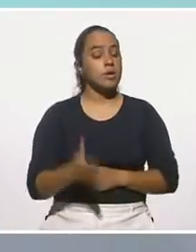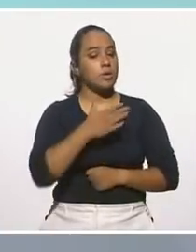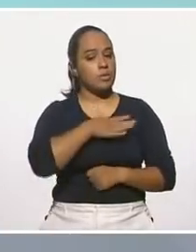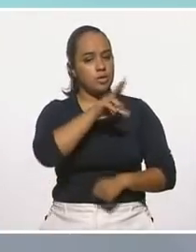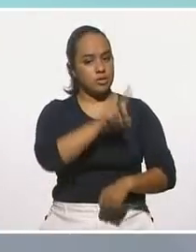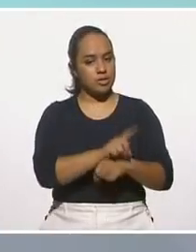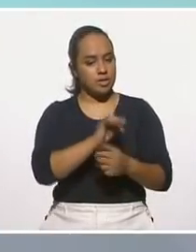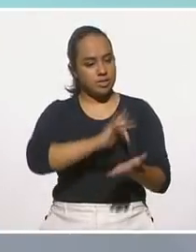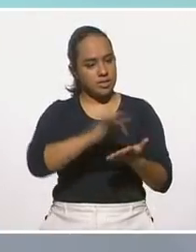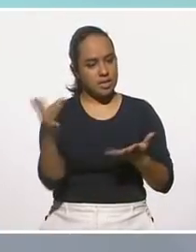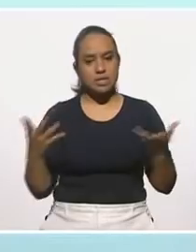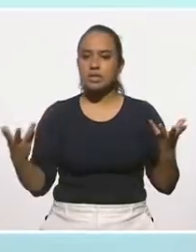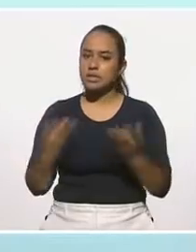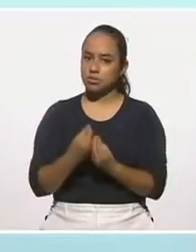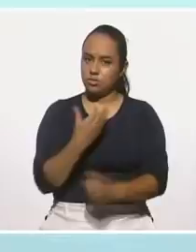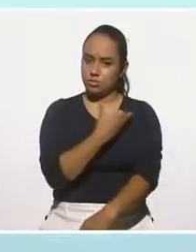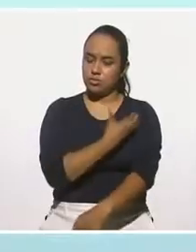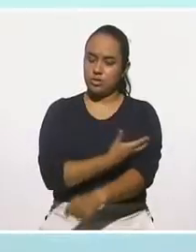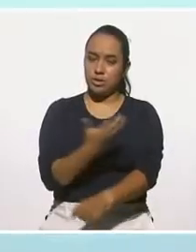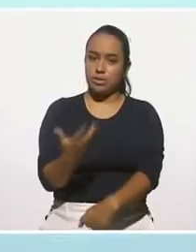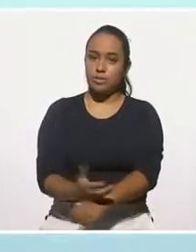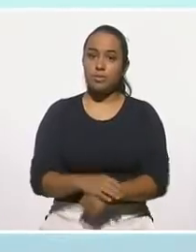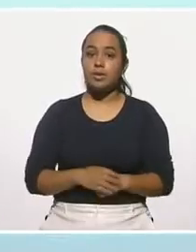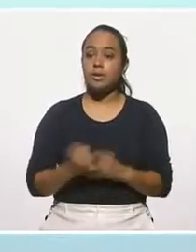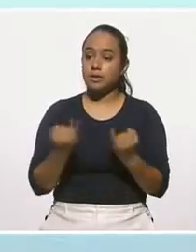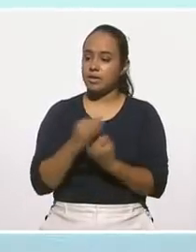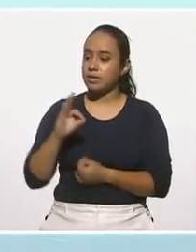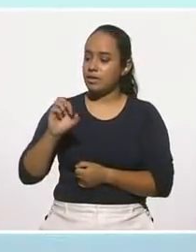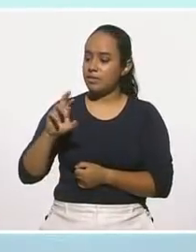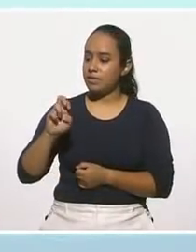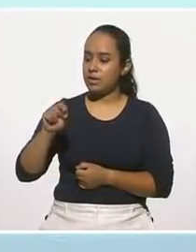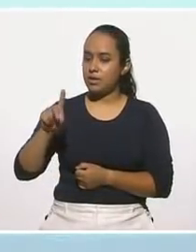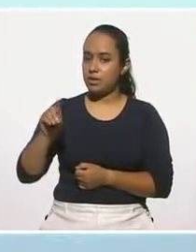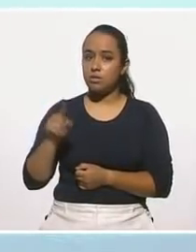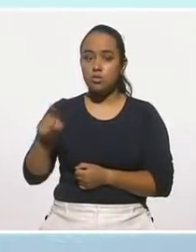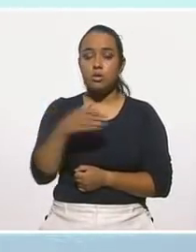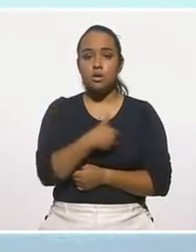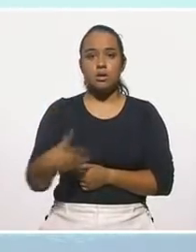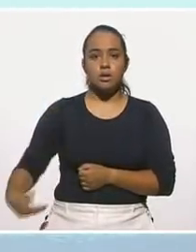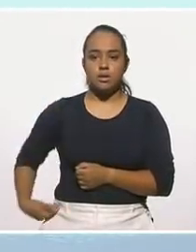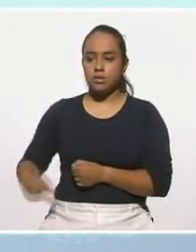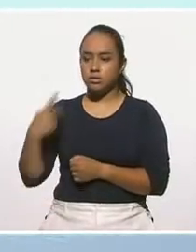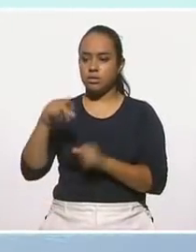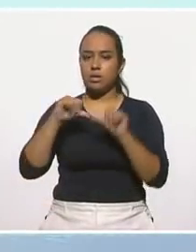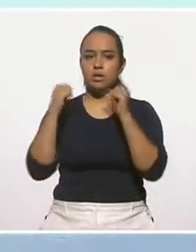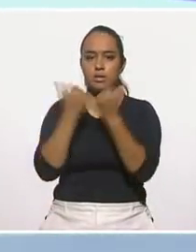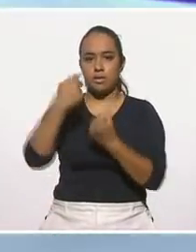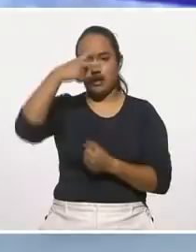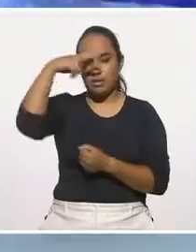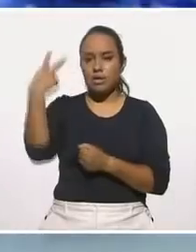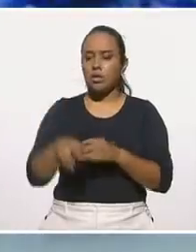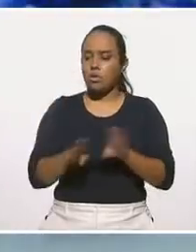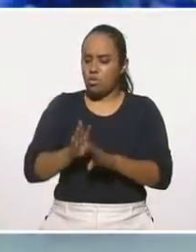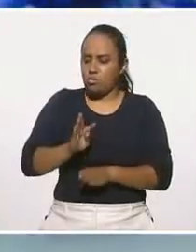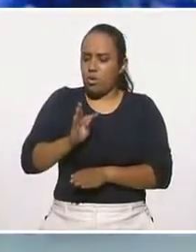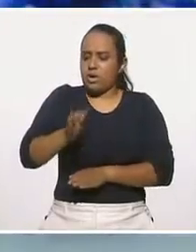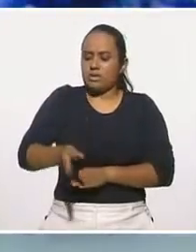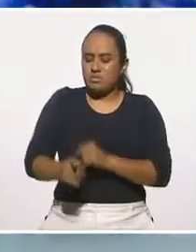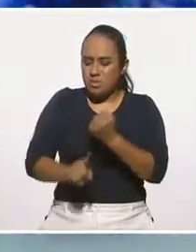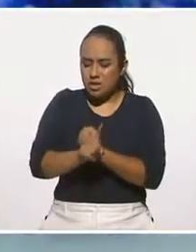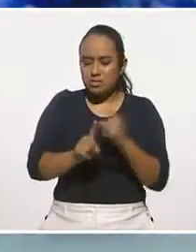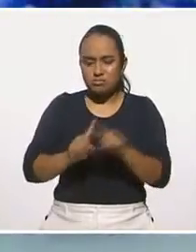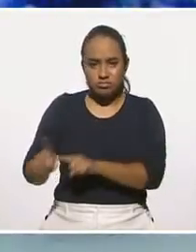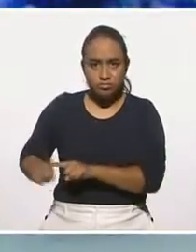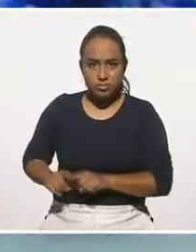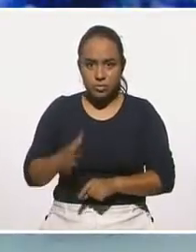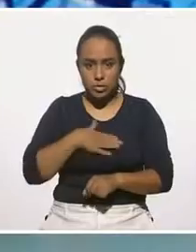días. Gracias por acompañarnos. También tenemos a Fernando Hernández Avilés. Él es presidente de la Asociación Mexicana de Resiliencia. ¿Qué tal, Fernando? Muy buenos